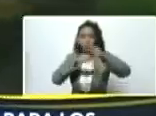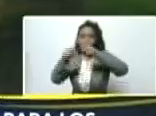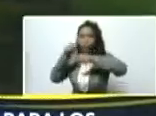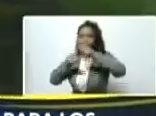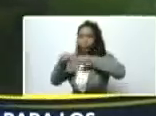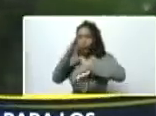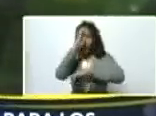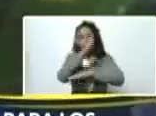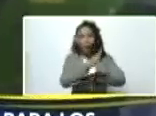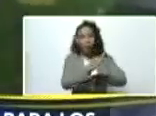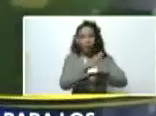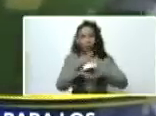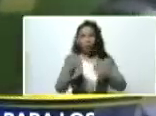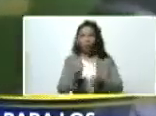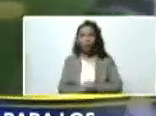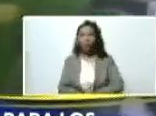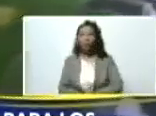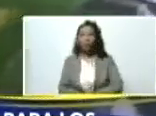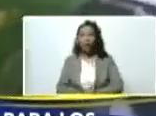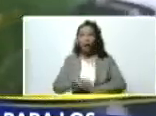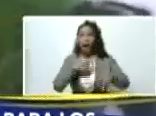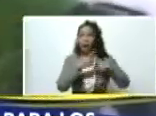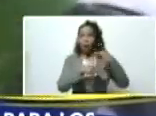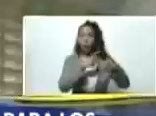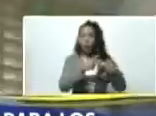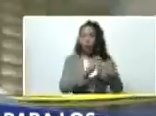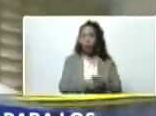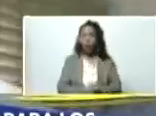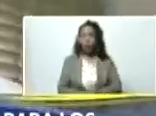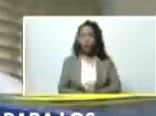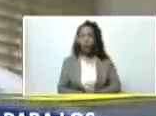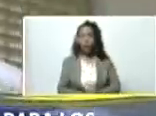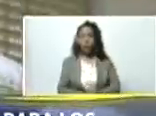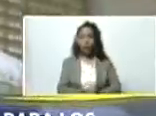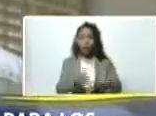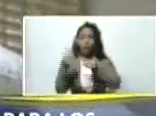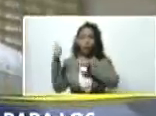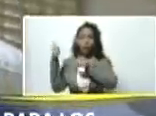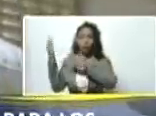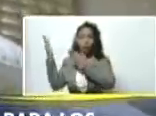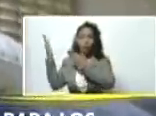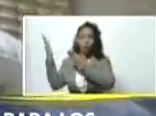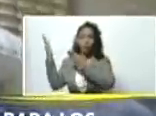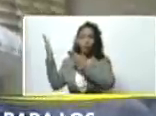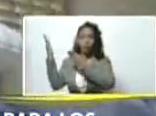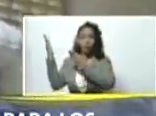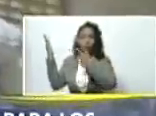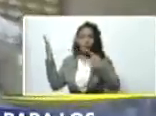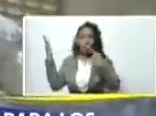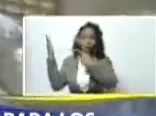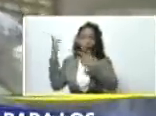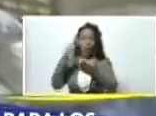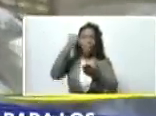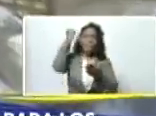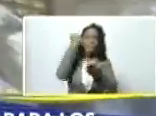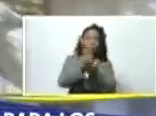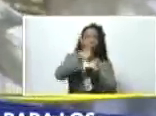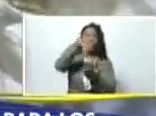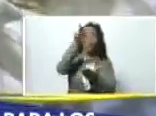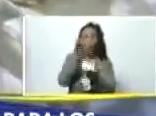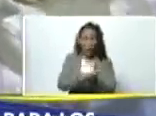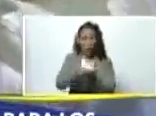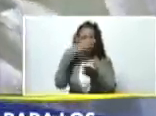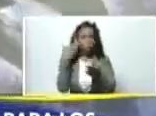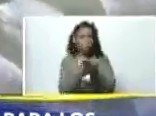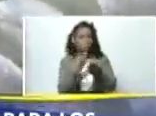directamente a los productores esto están certificados y verificados